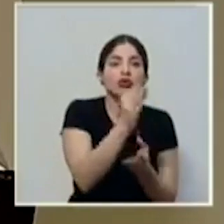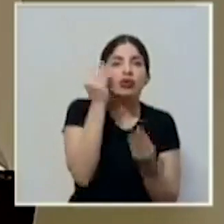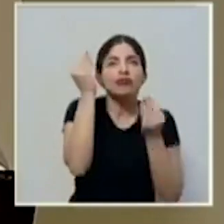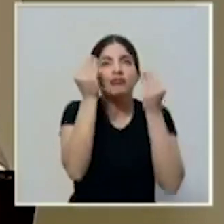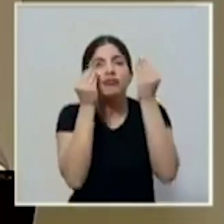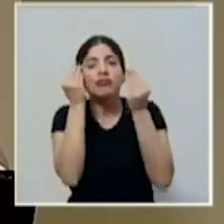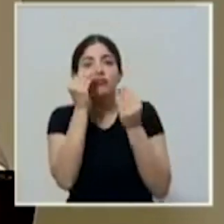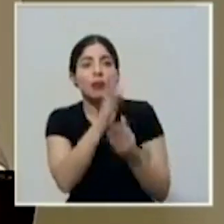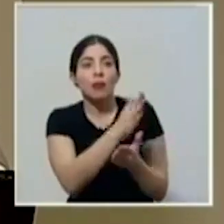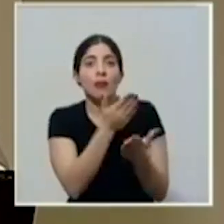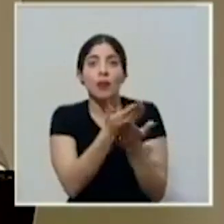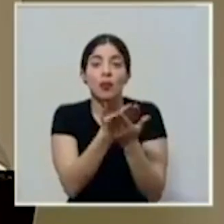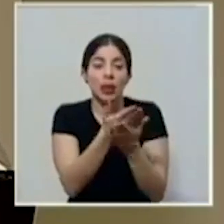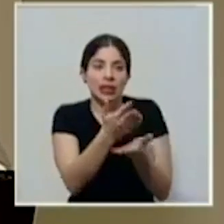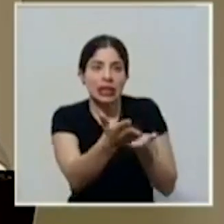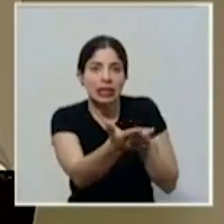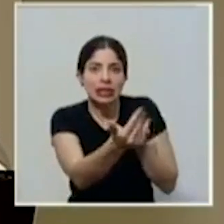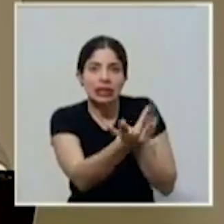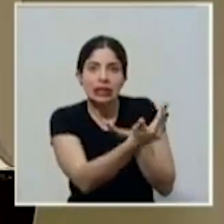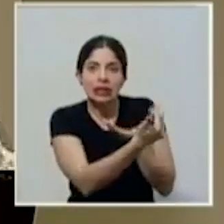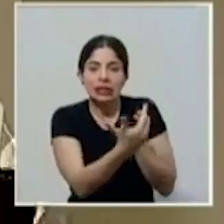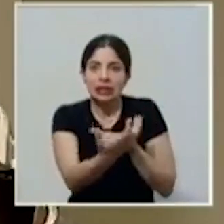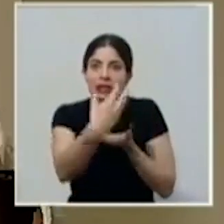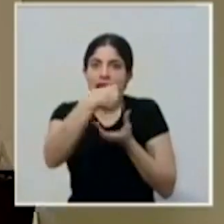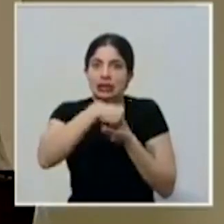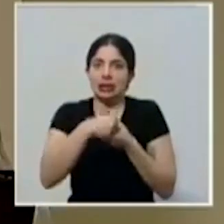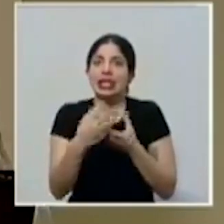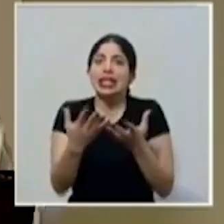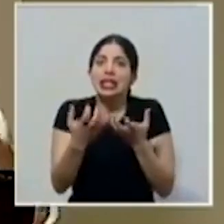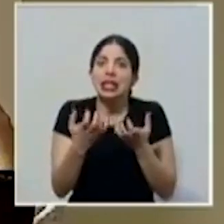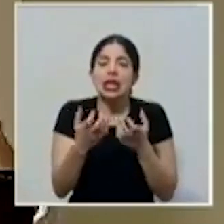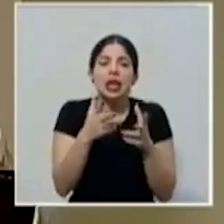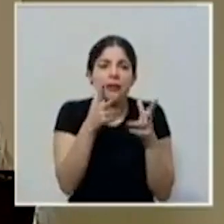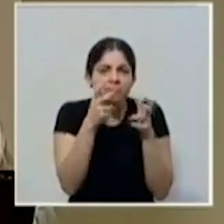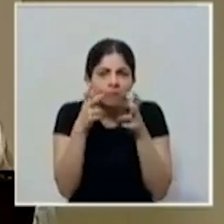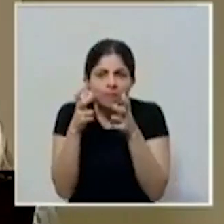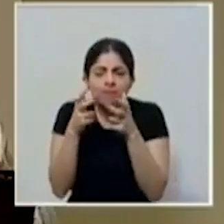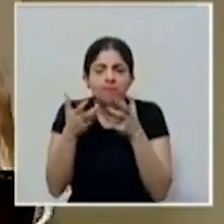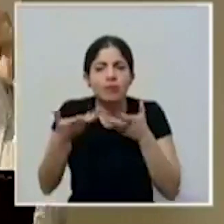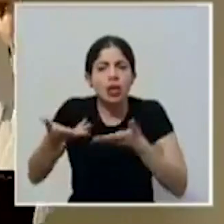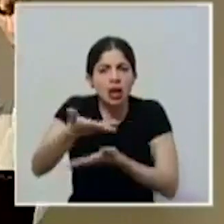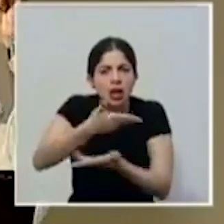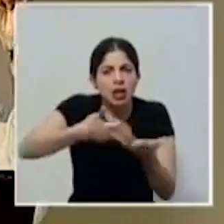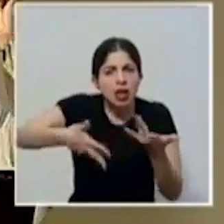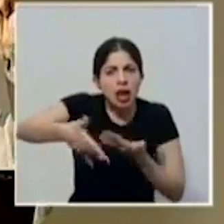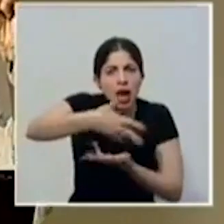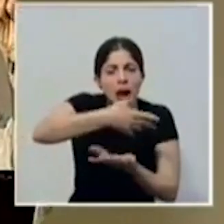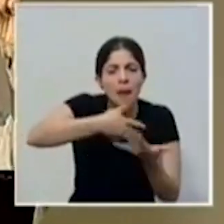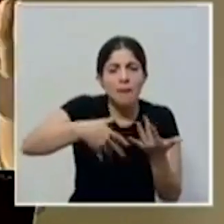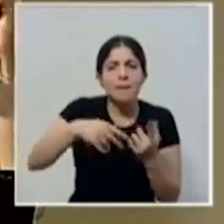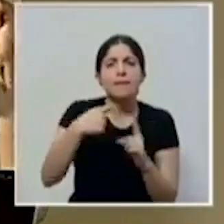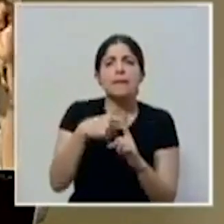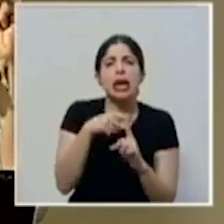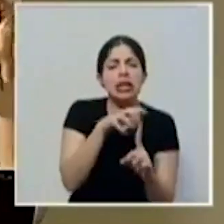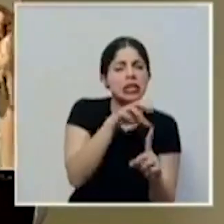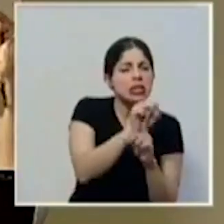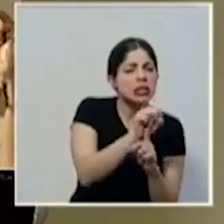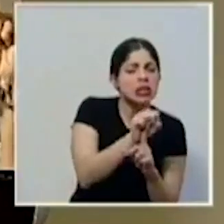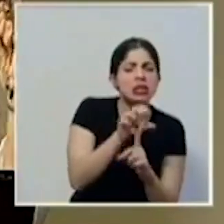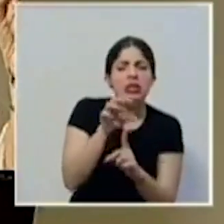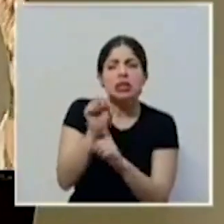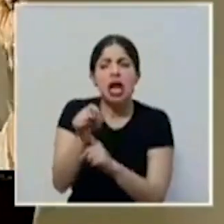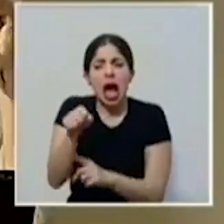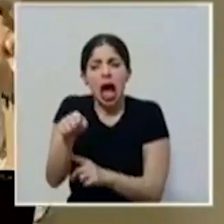distintos sectores de la sociedad. Queremos escucharnos, intercambiar, queremos identificar a dónde están los